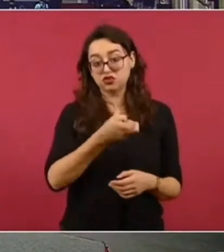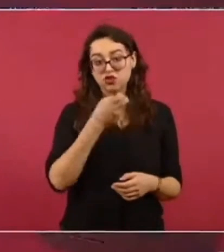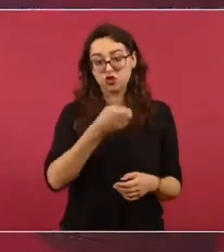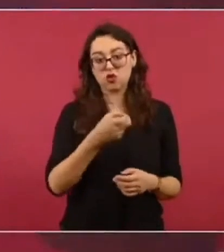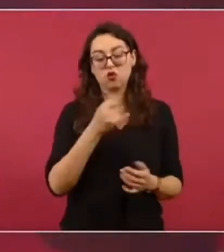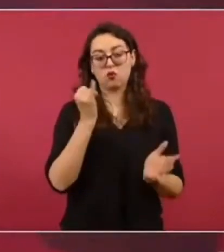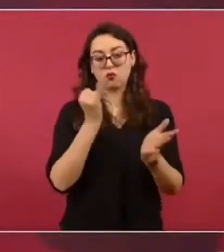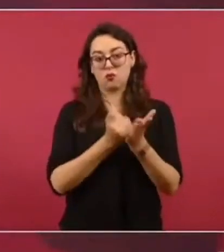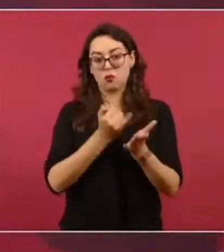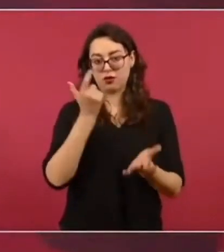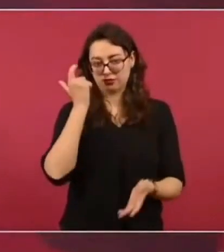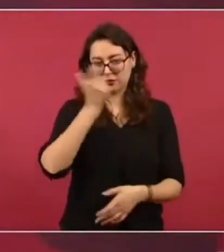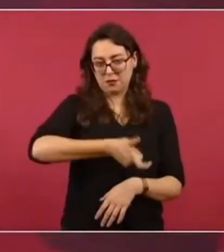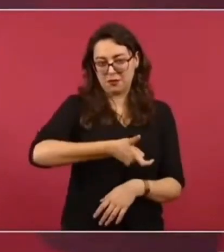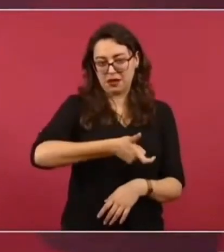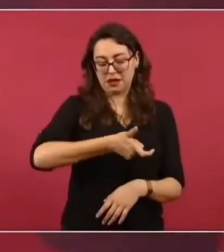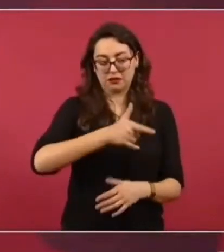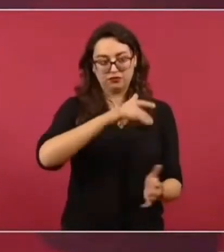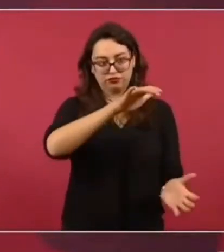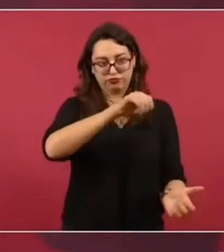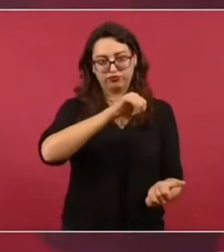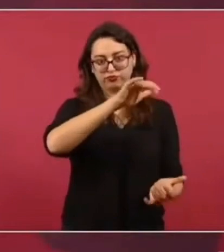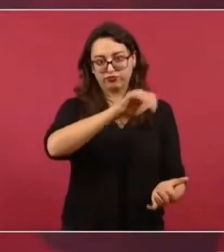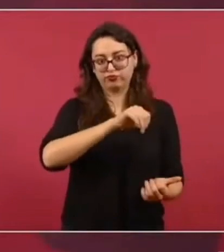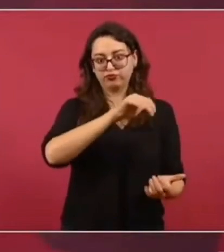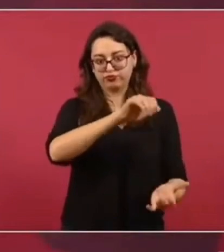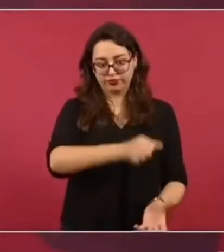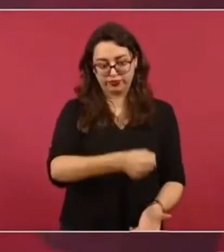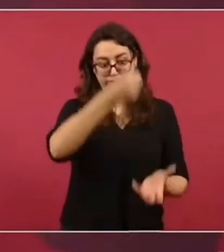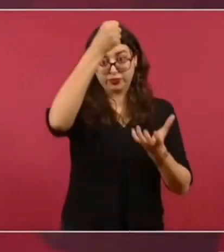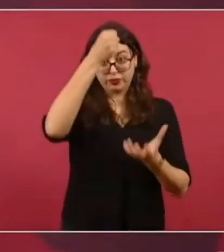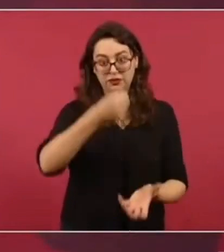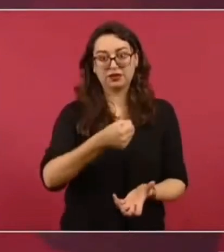Hemos hecho en Tijuana obras urbanas,